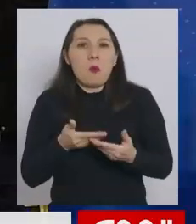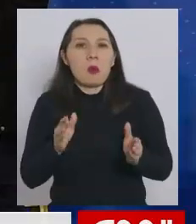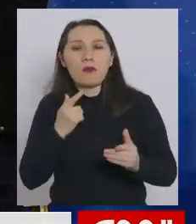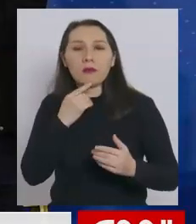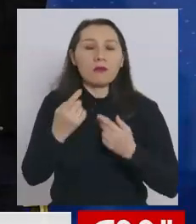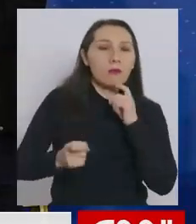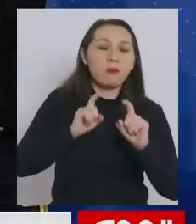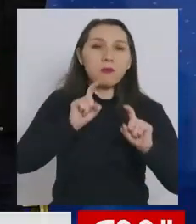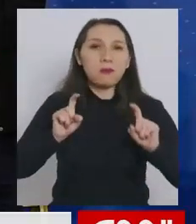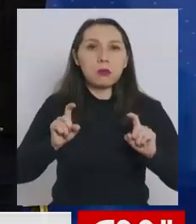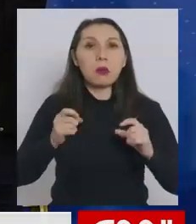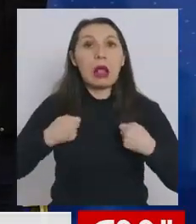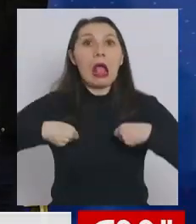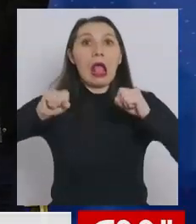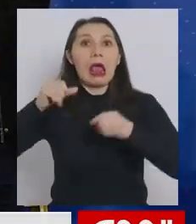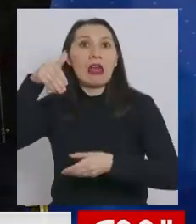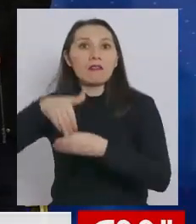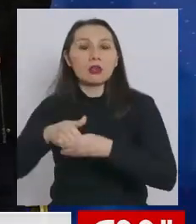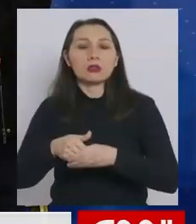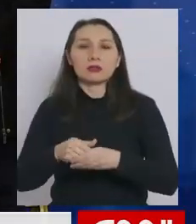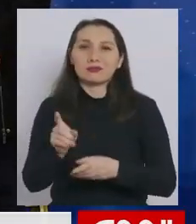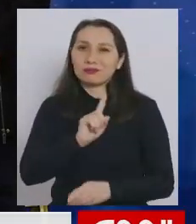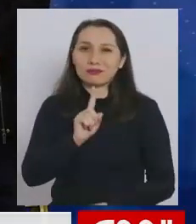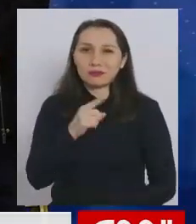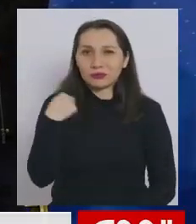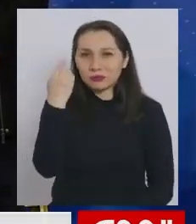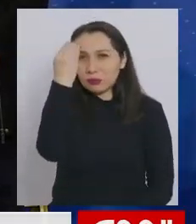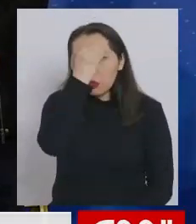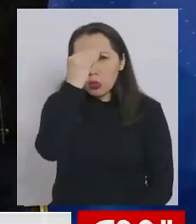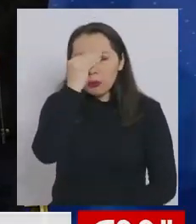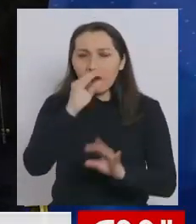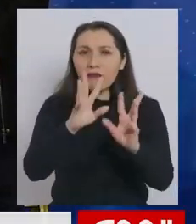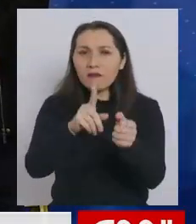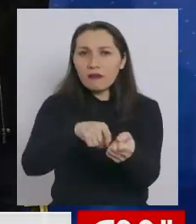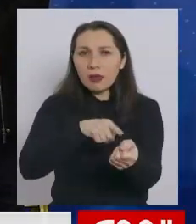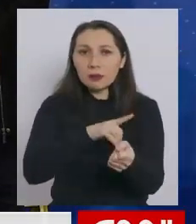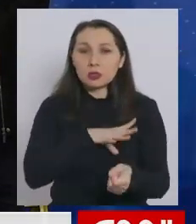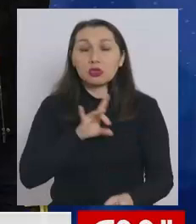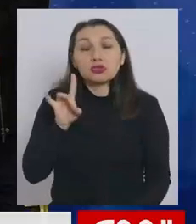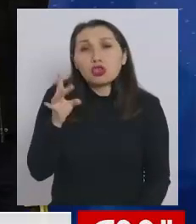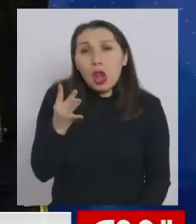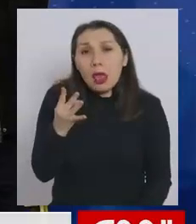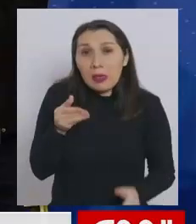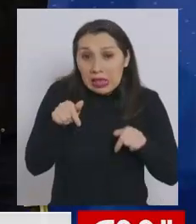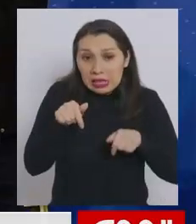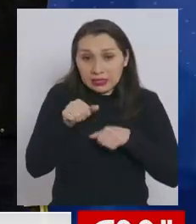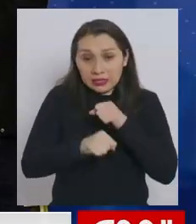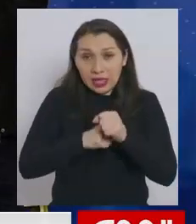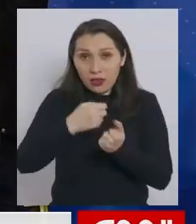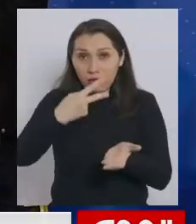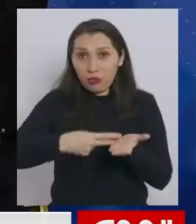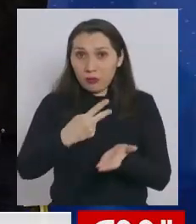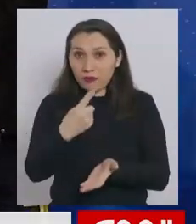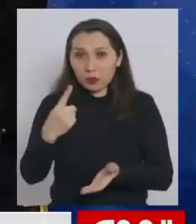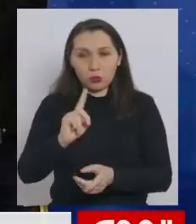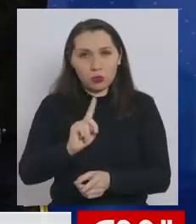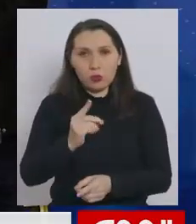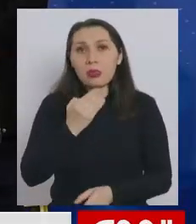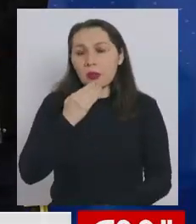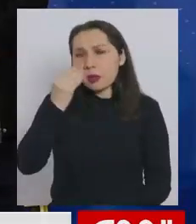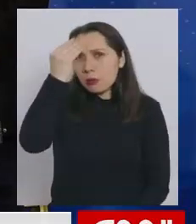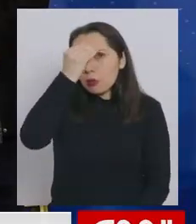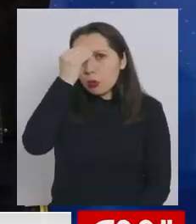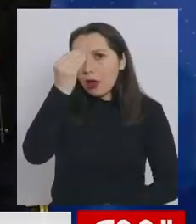cualquier cosa con tal de ganar un voto. Nosotros estamos preocupados por las familias chilenas. Pero no solamente durante este año 2021. Estamos también